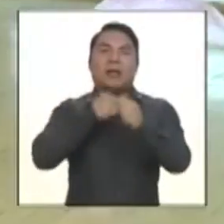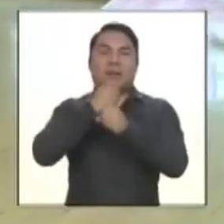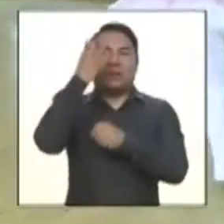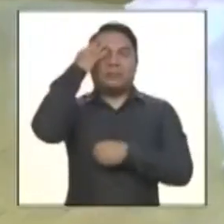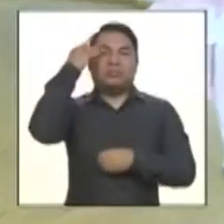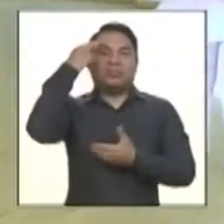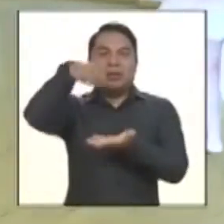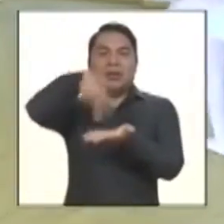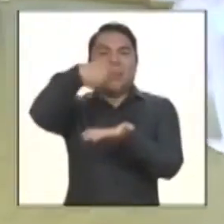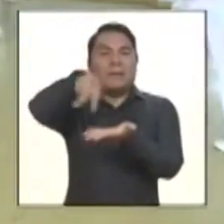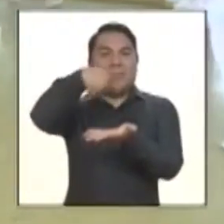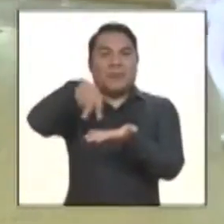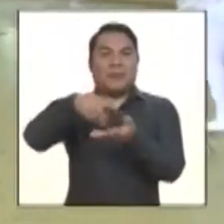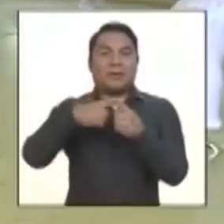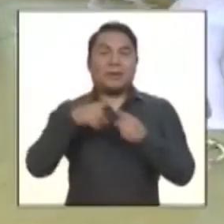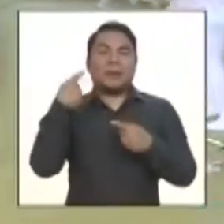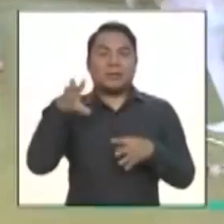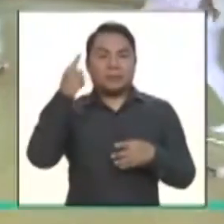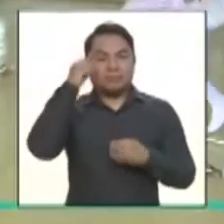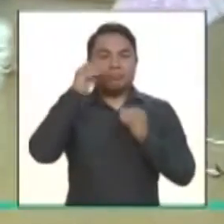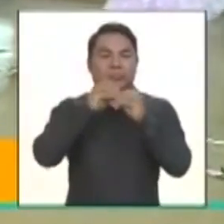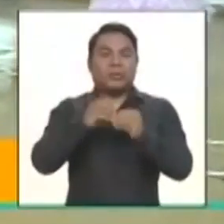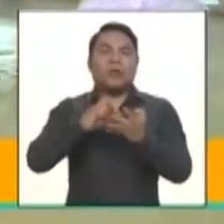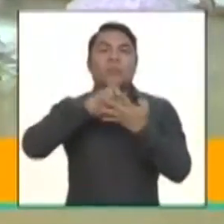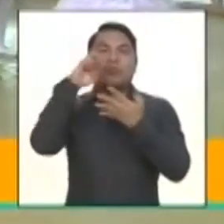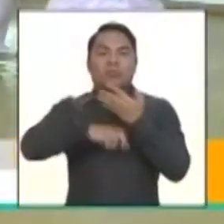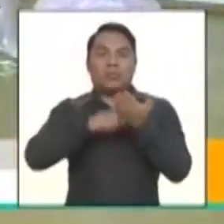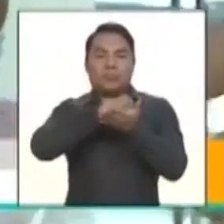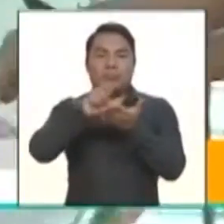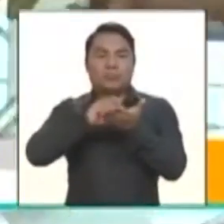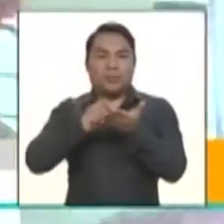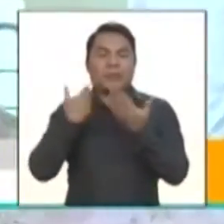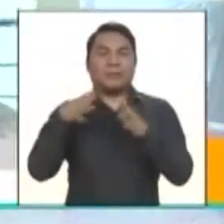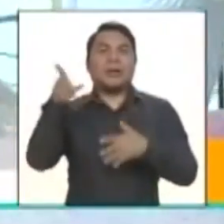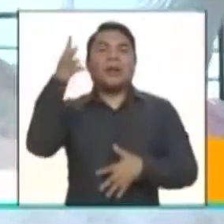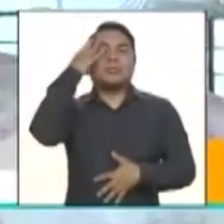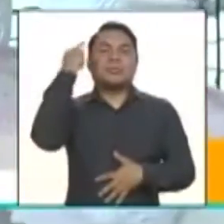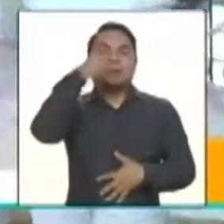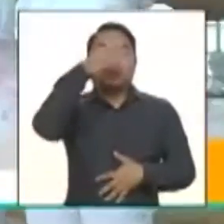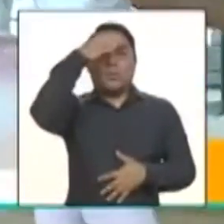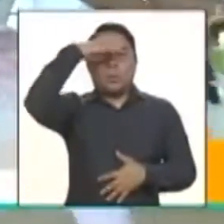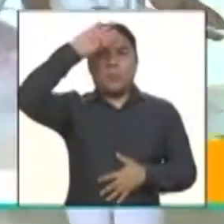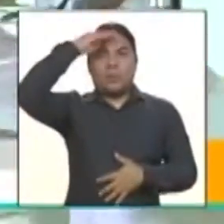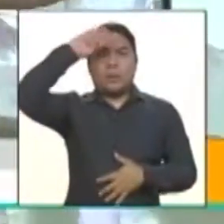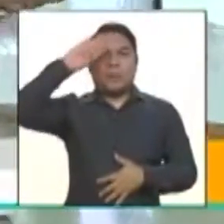pudo trabajar los componentes del proyecto en base a la experiencia de Cuba.